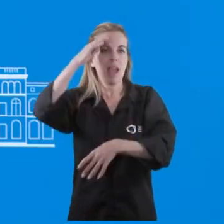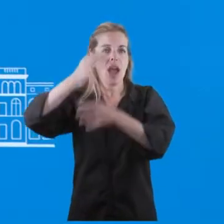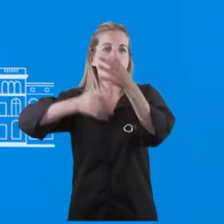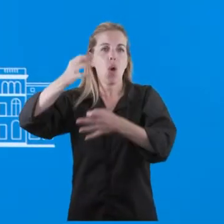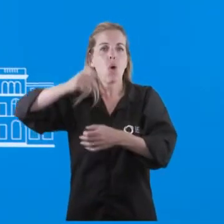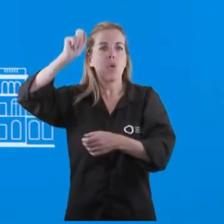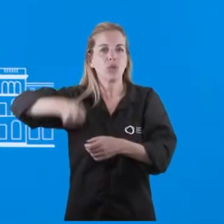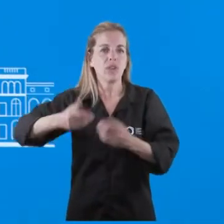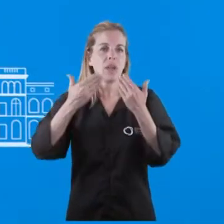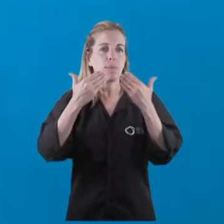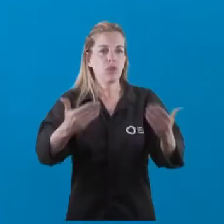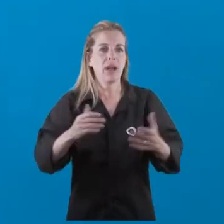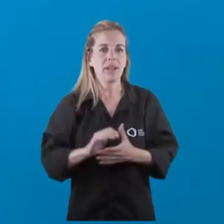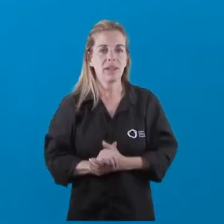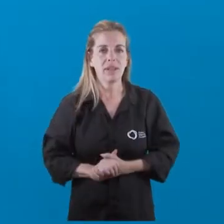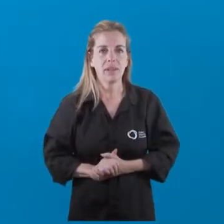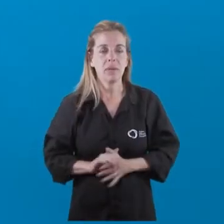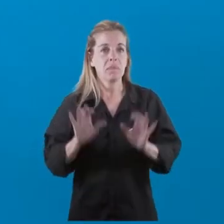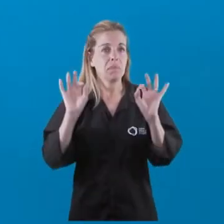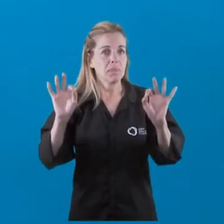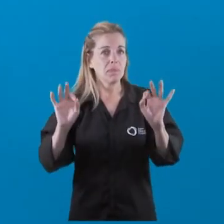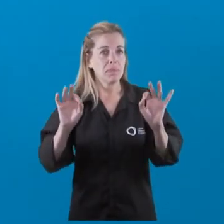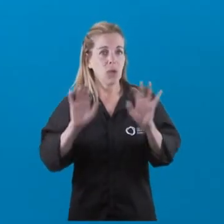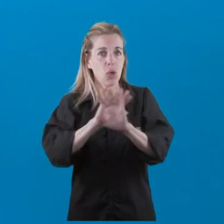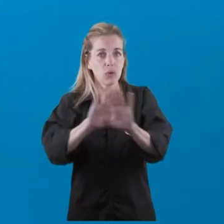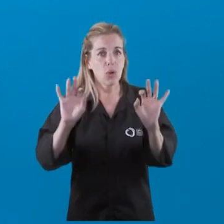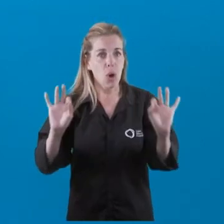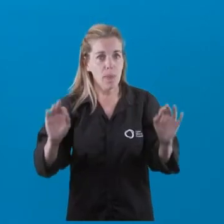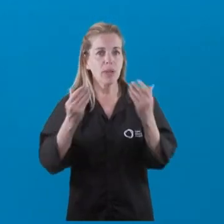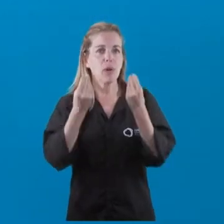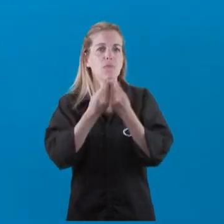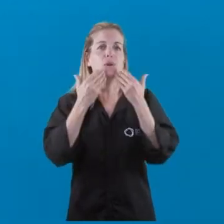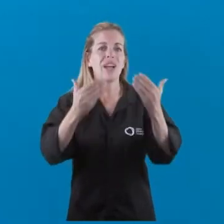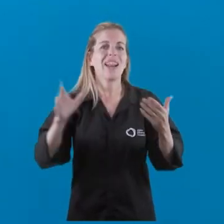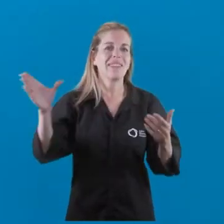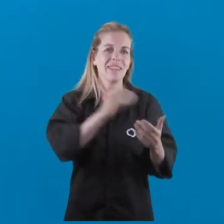están debatiendo. Muchas gracias. ¿Estamos todos por hoy? Muchas gracias a todos y todas.